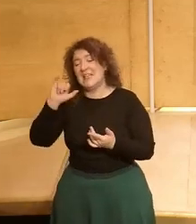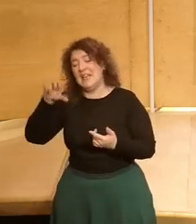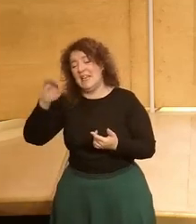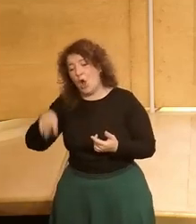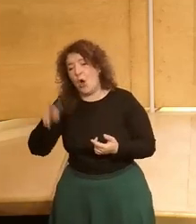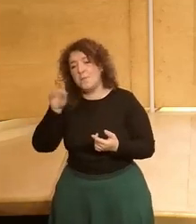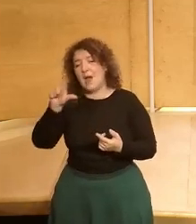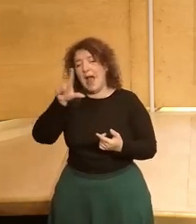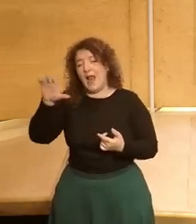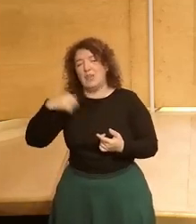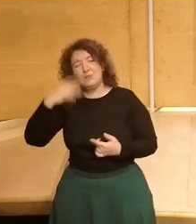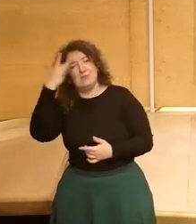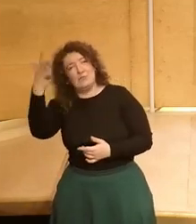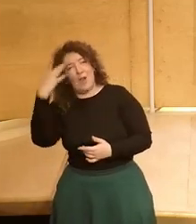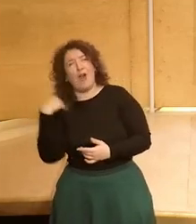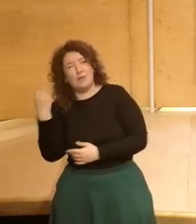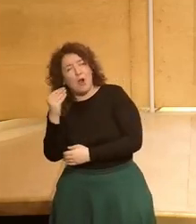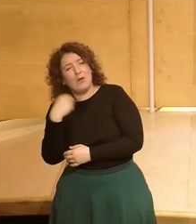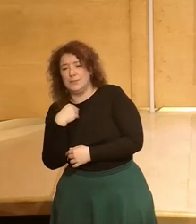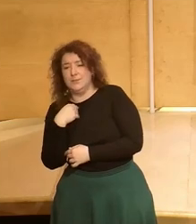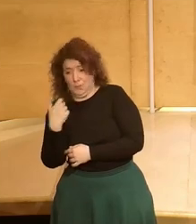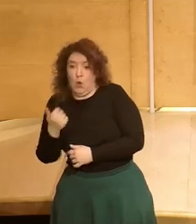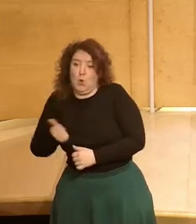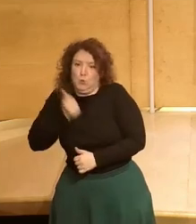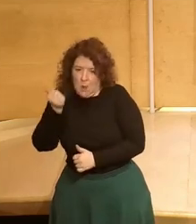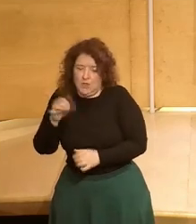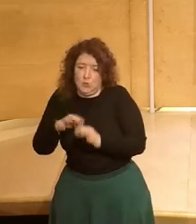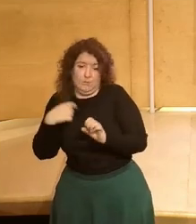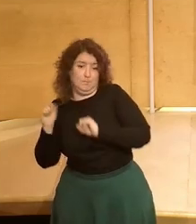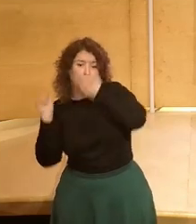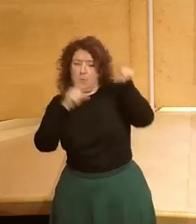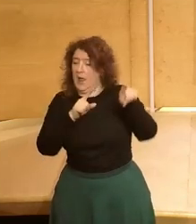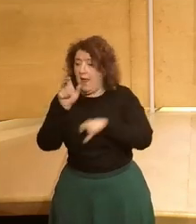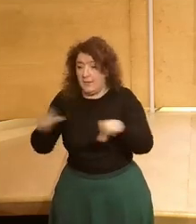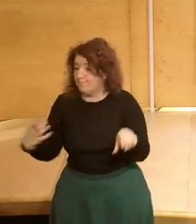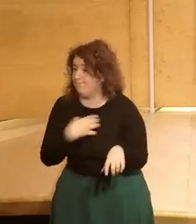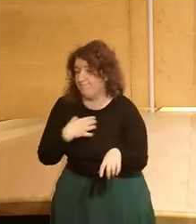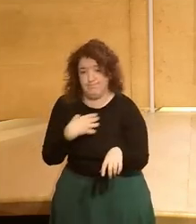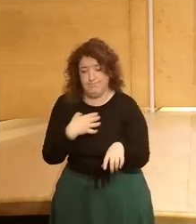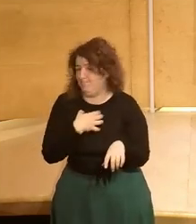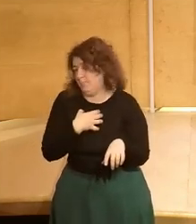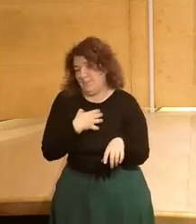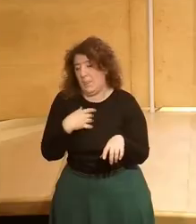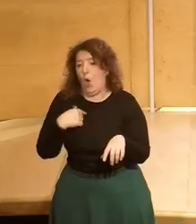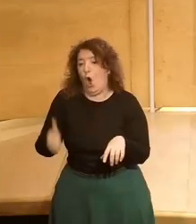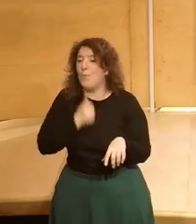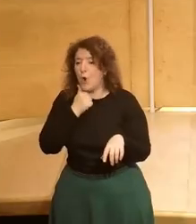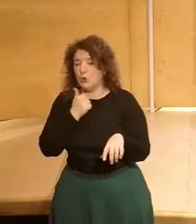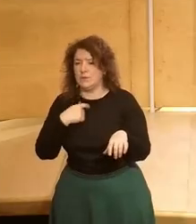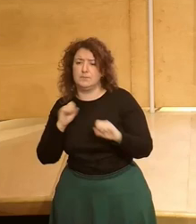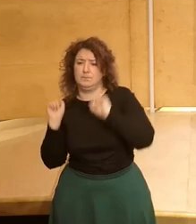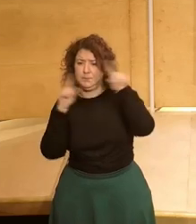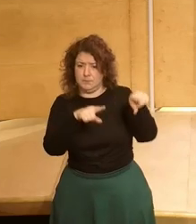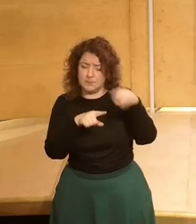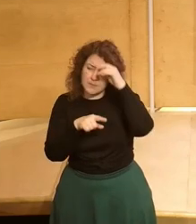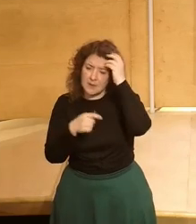fui uno de esos jóvenes que tuvo que emigrar yo tuve la suerte de emigrar porque hay muchísima gente que no tiene esa oportunidad yo estuve varios